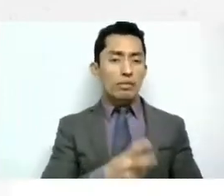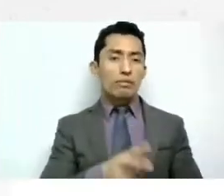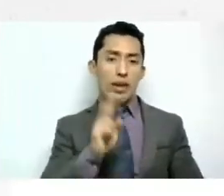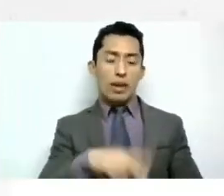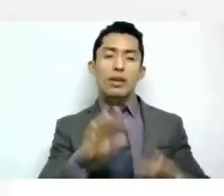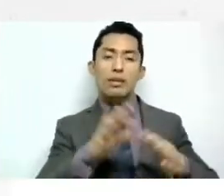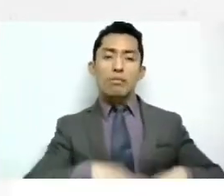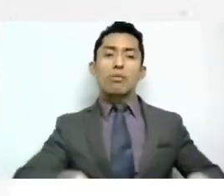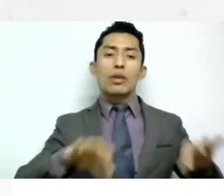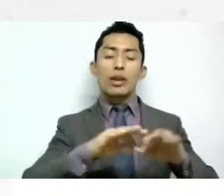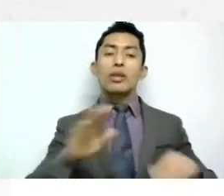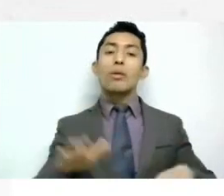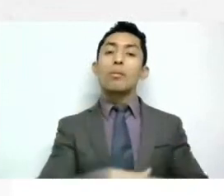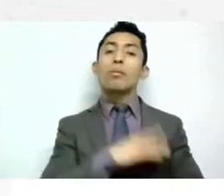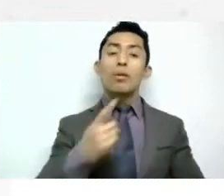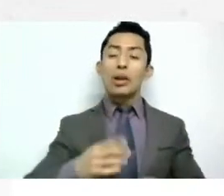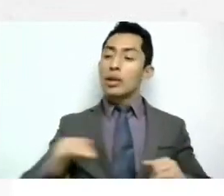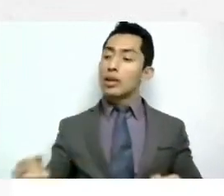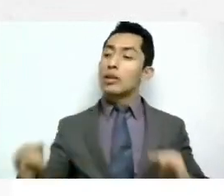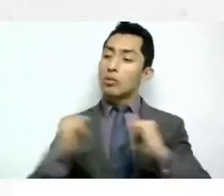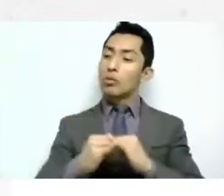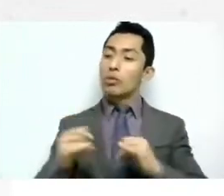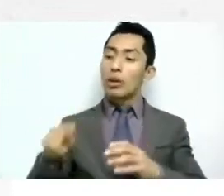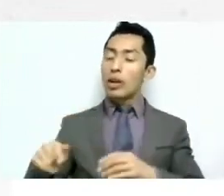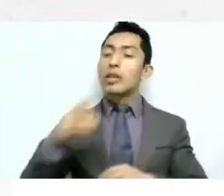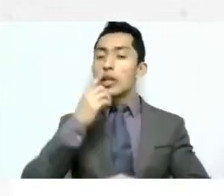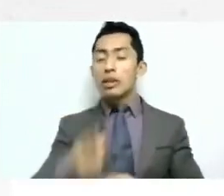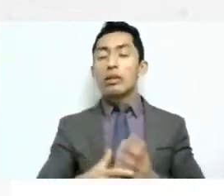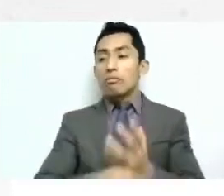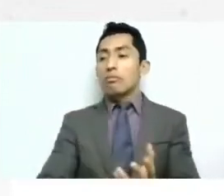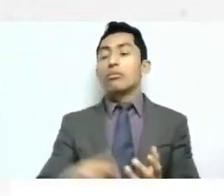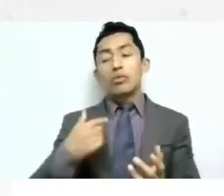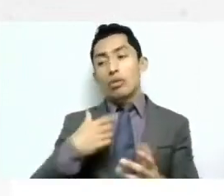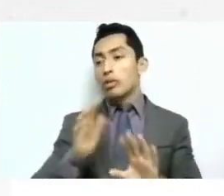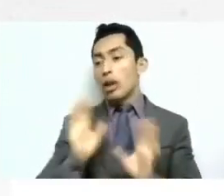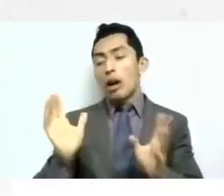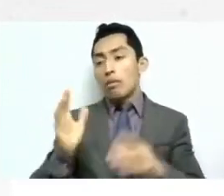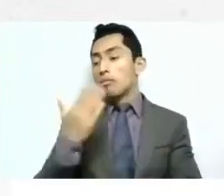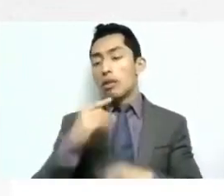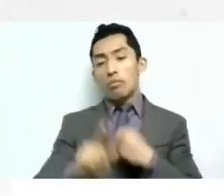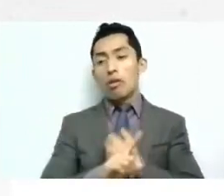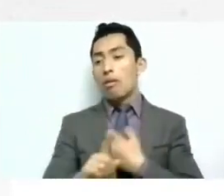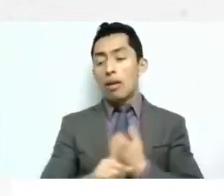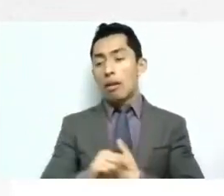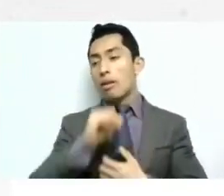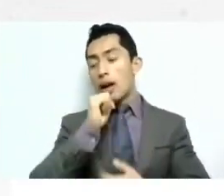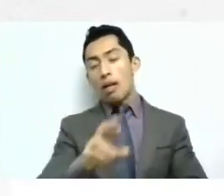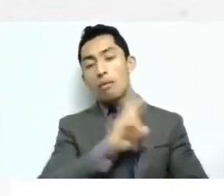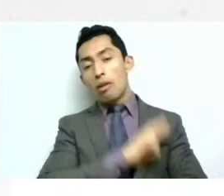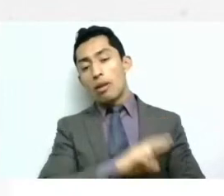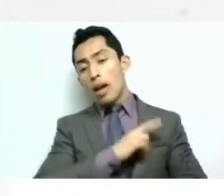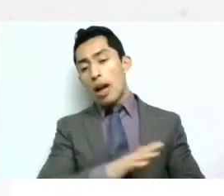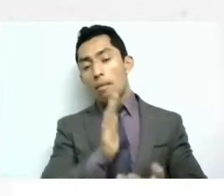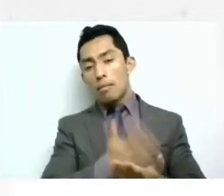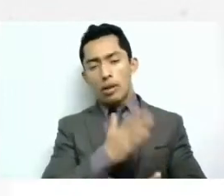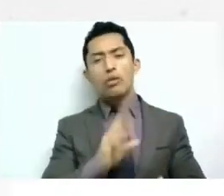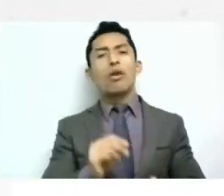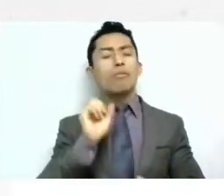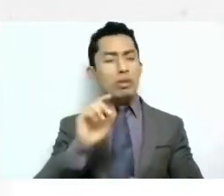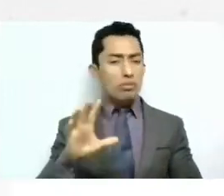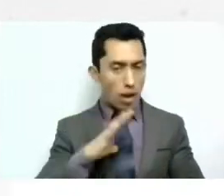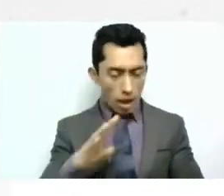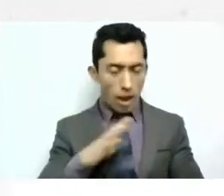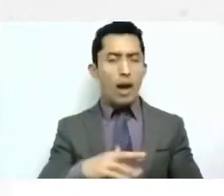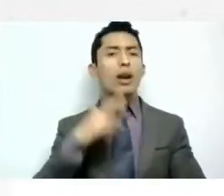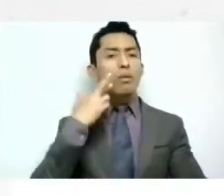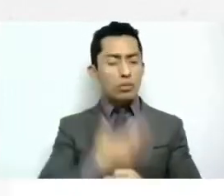porque que dice el instituto bueno pues yo yo no cedí pues ahí yo ya no tengo problemas es el privado no tienes responsabilidad